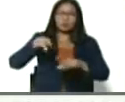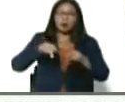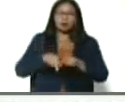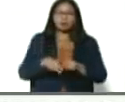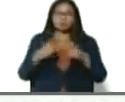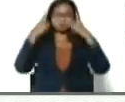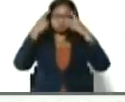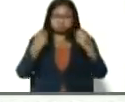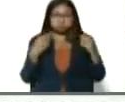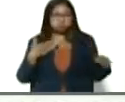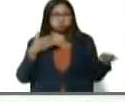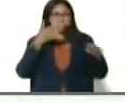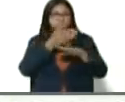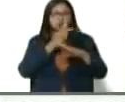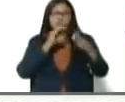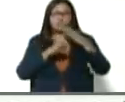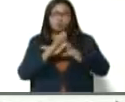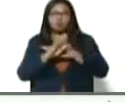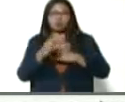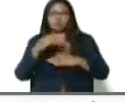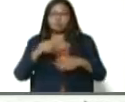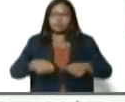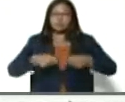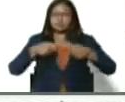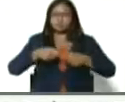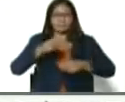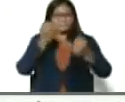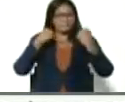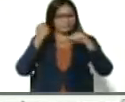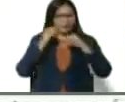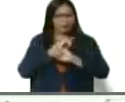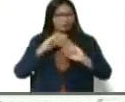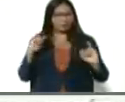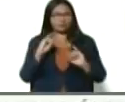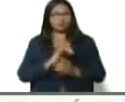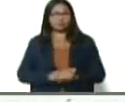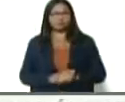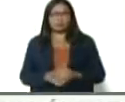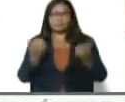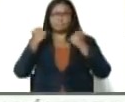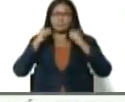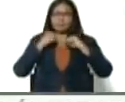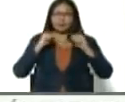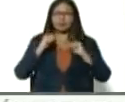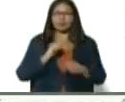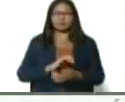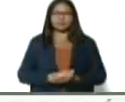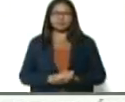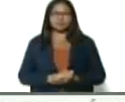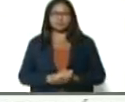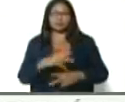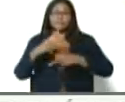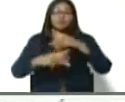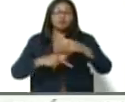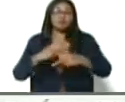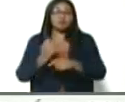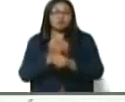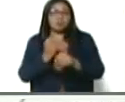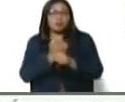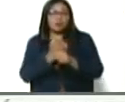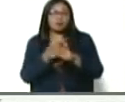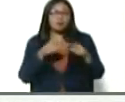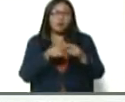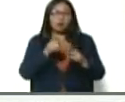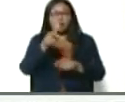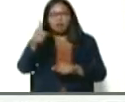profesionalmente para eso y tiene las botas puestas, como dice ella, Carlos, con las botas puestas, los productores, los trabajadores,